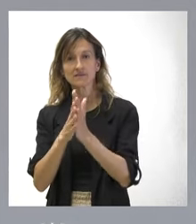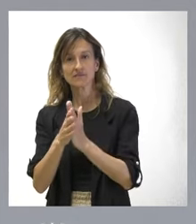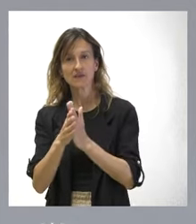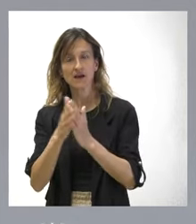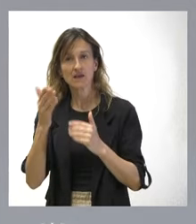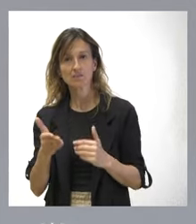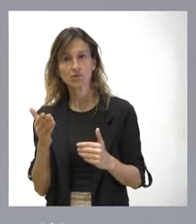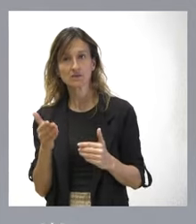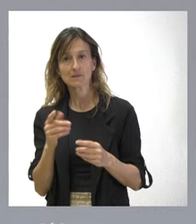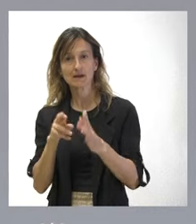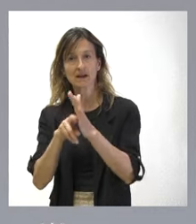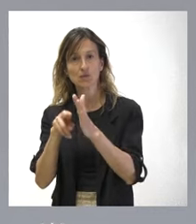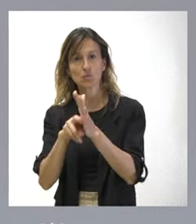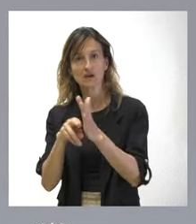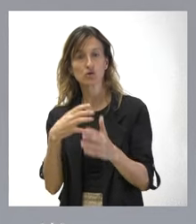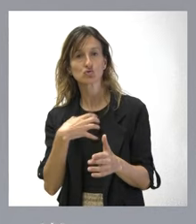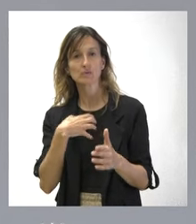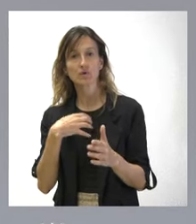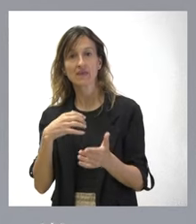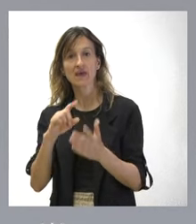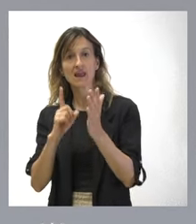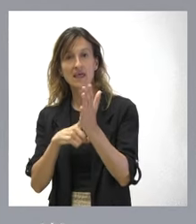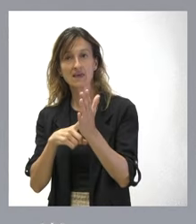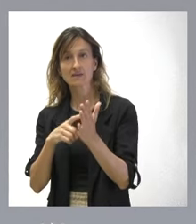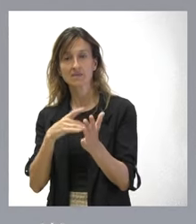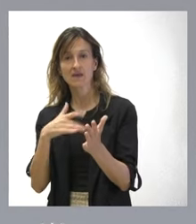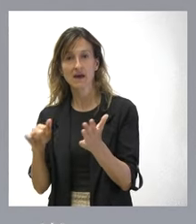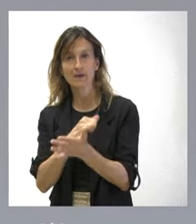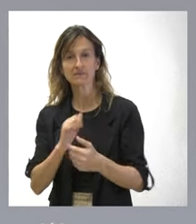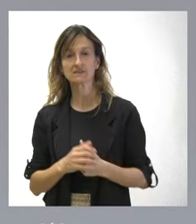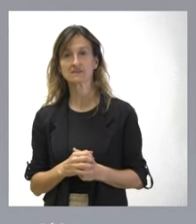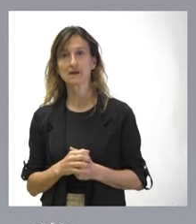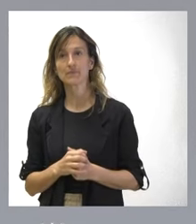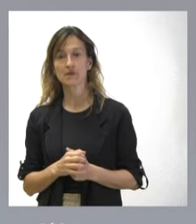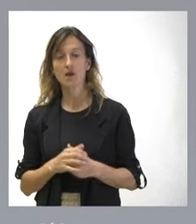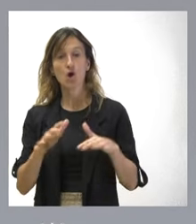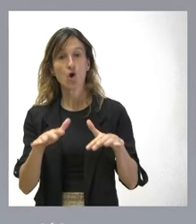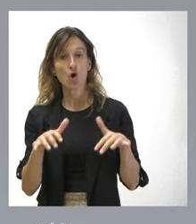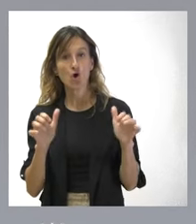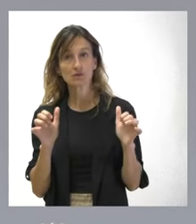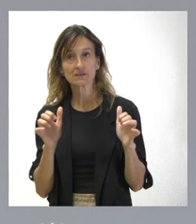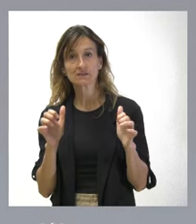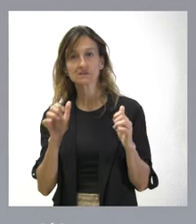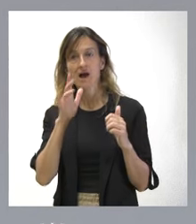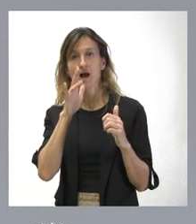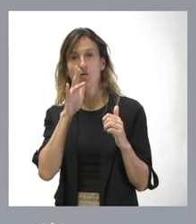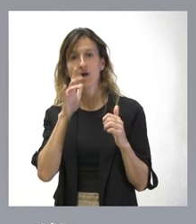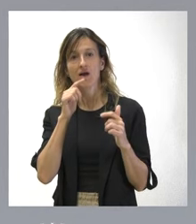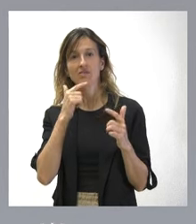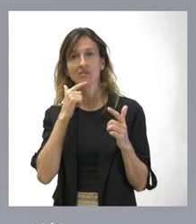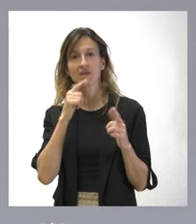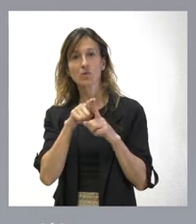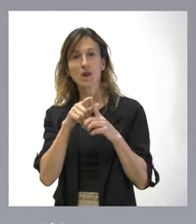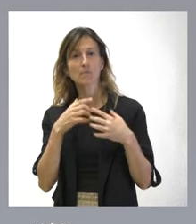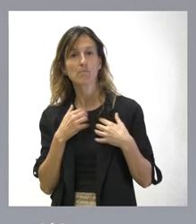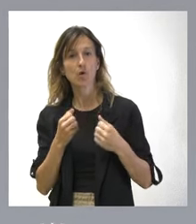para que no se pueda regular la amnistía. Las Cortes actuales no pueden situarse como que fueran un poder